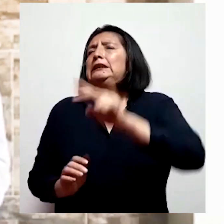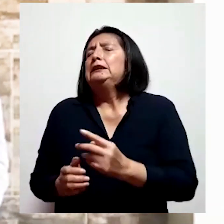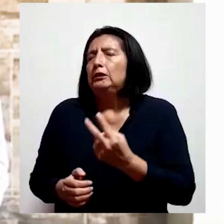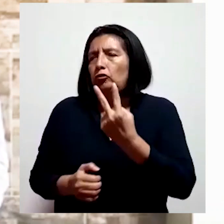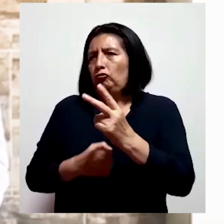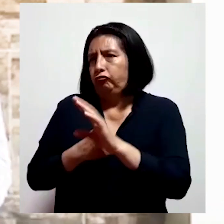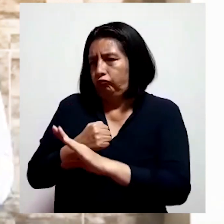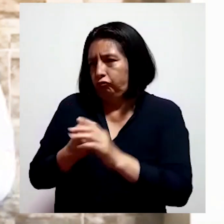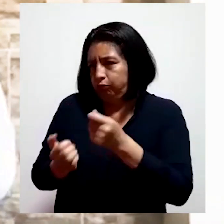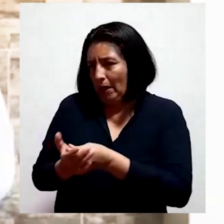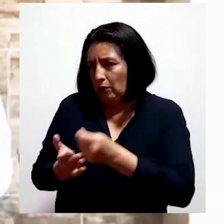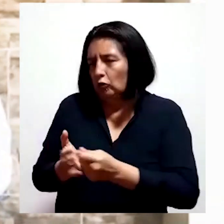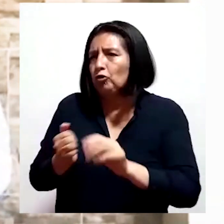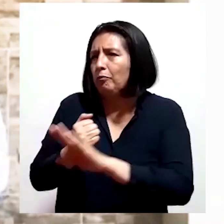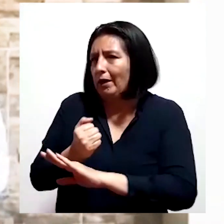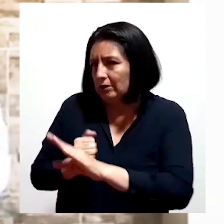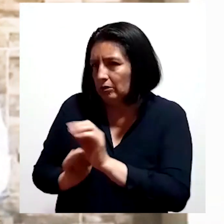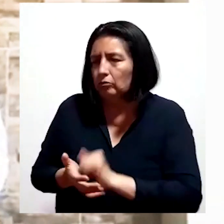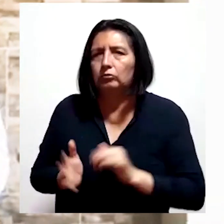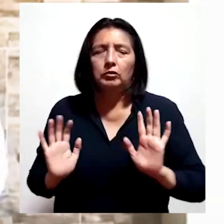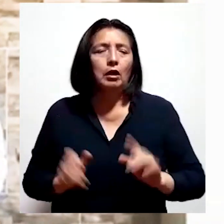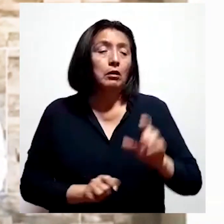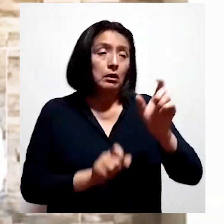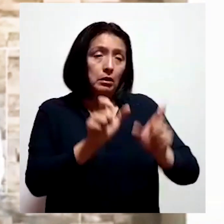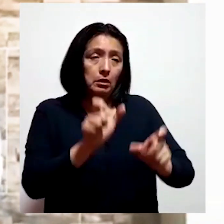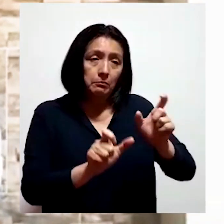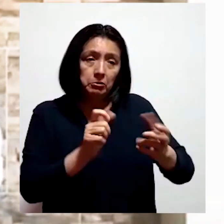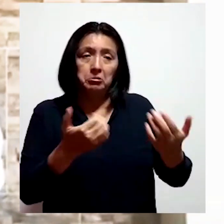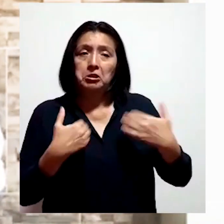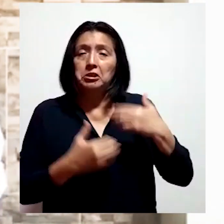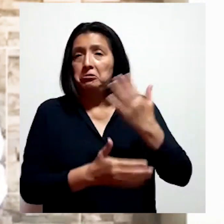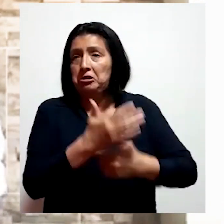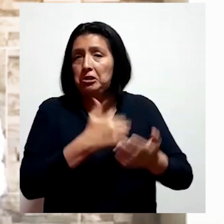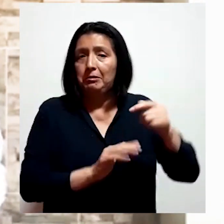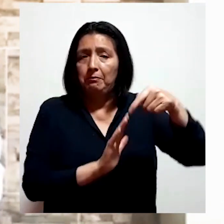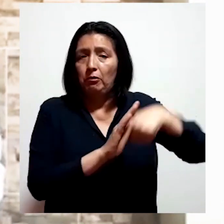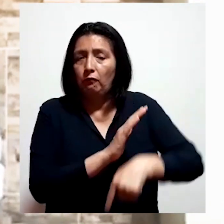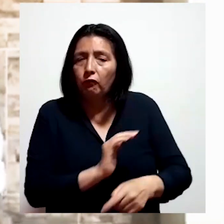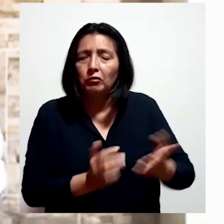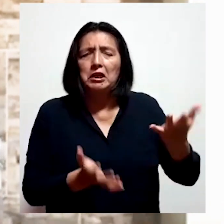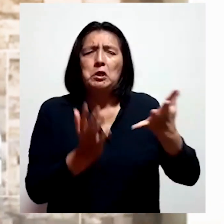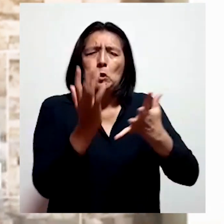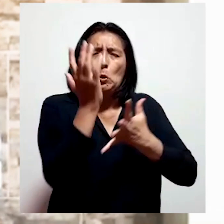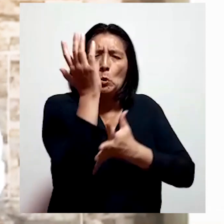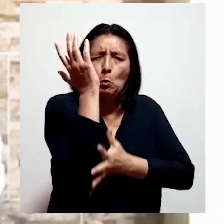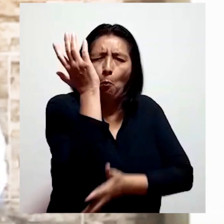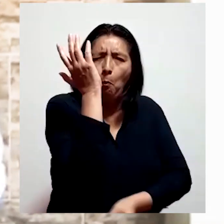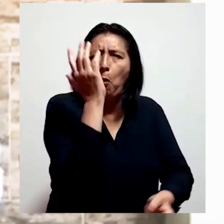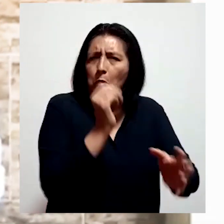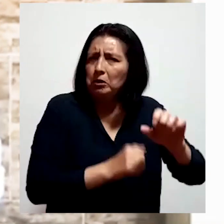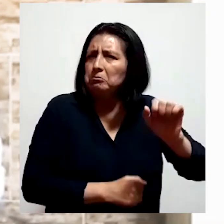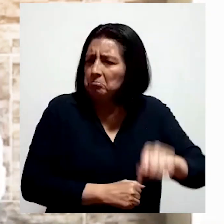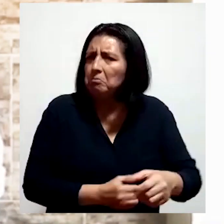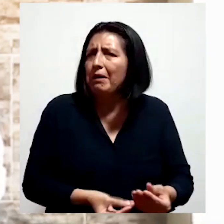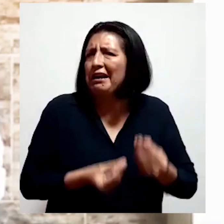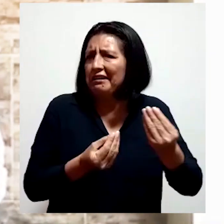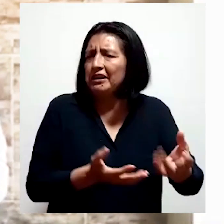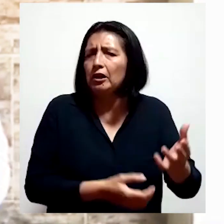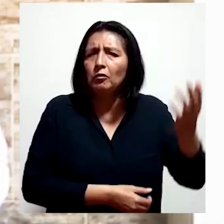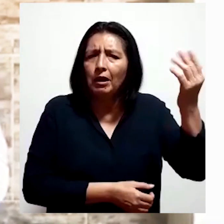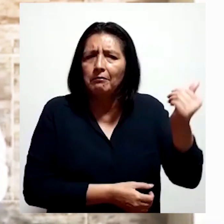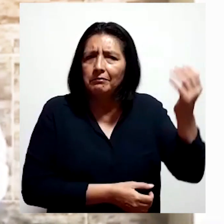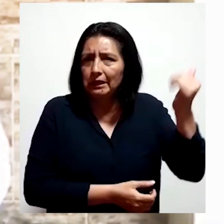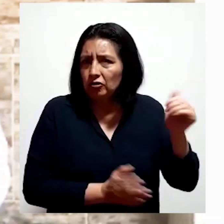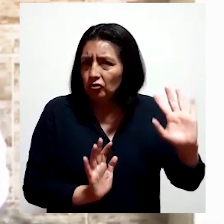vitales. Ahora, además, aquella persona que se encuentra con una discapacidad severa y en una situación de pobreza extrema va a recibir